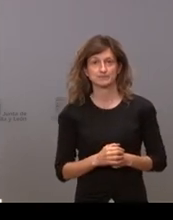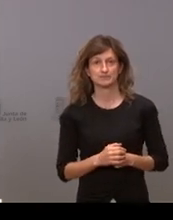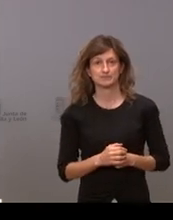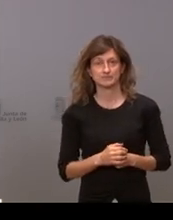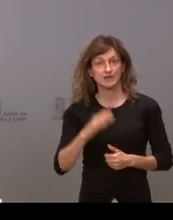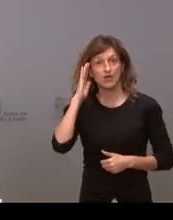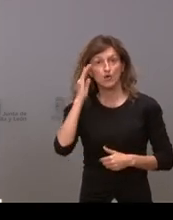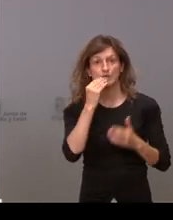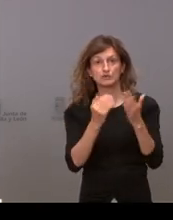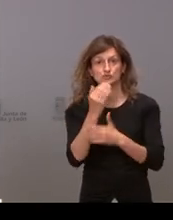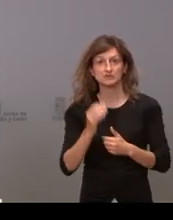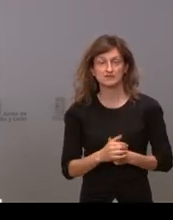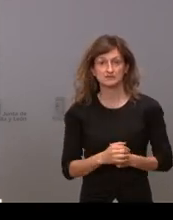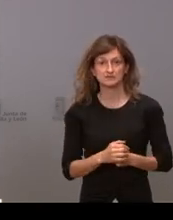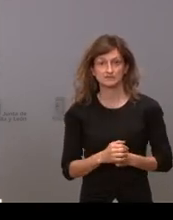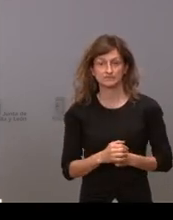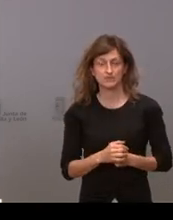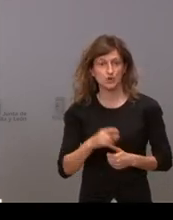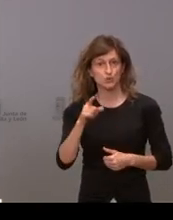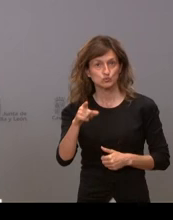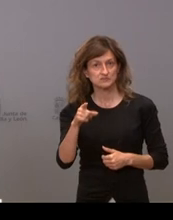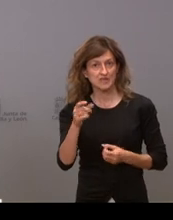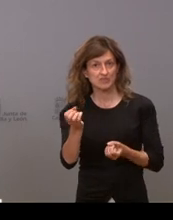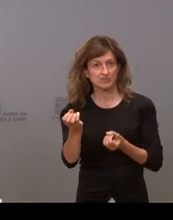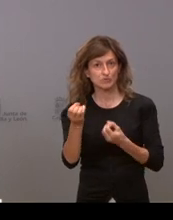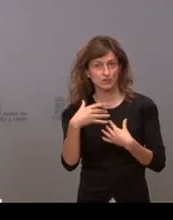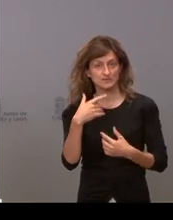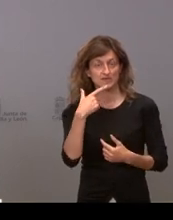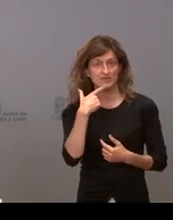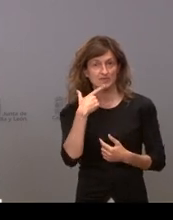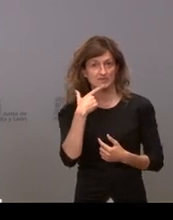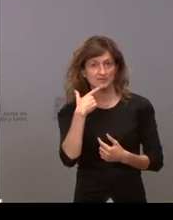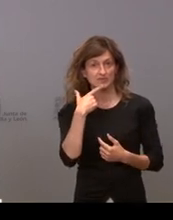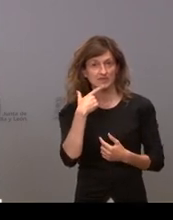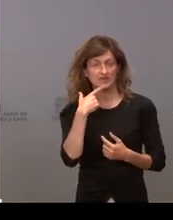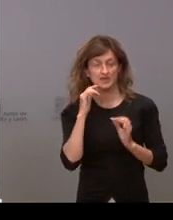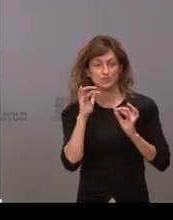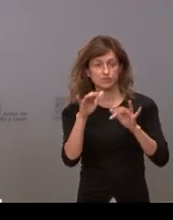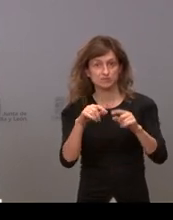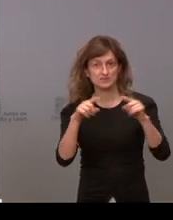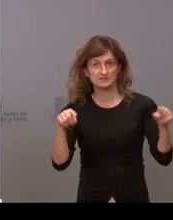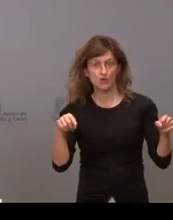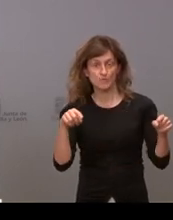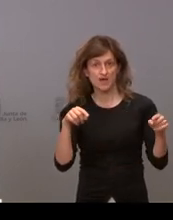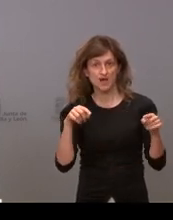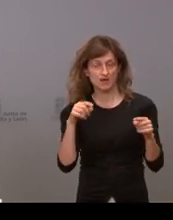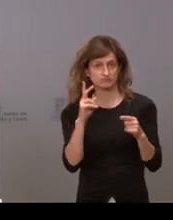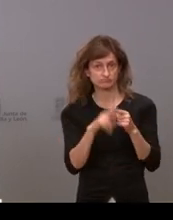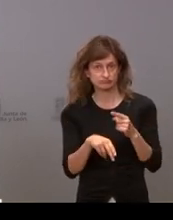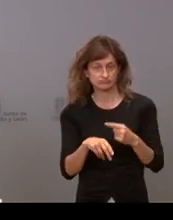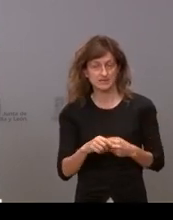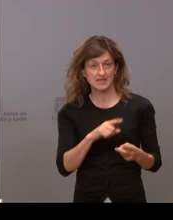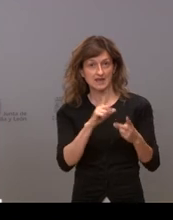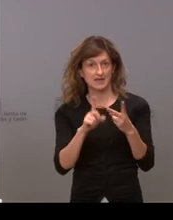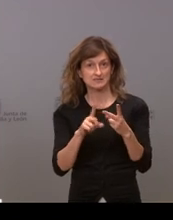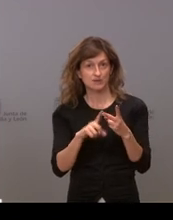hola muy buenos días por lo que ha comentado se descarta entonces un cribado masivo en Segovia esa es mi primera pregunta y la